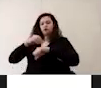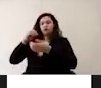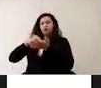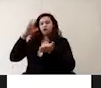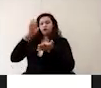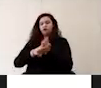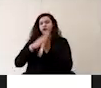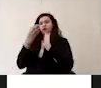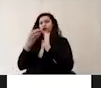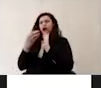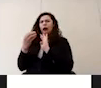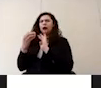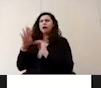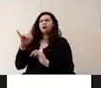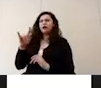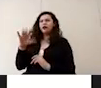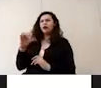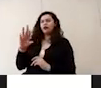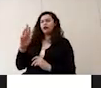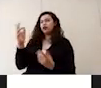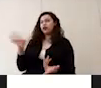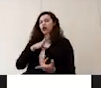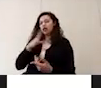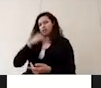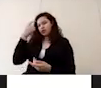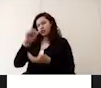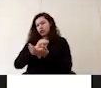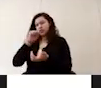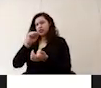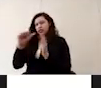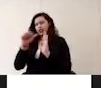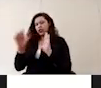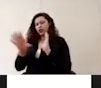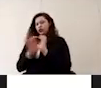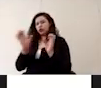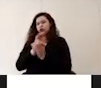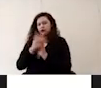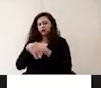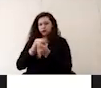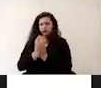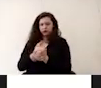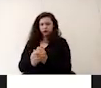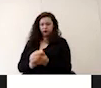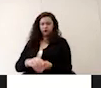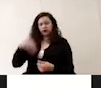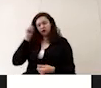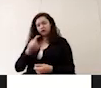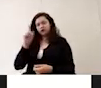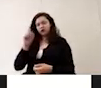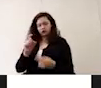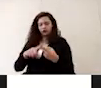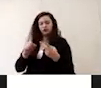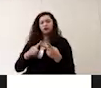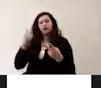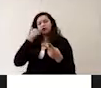mitáfora se debe asegurar el suministro de artículos de lavado de manos que en todo momento haya agua que en todo momento haya